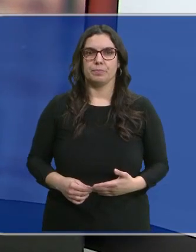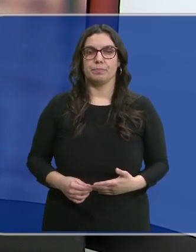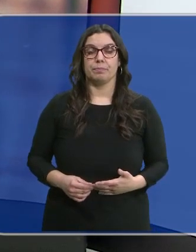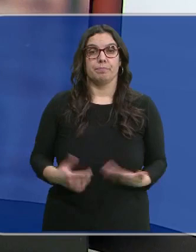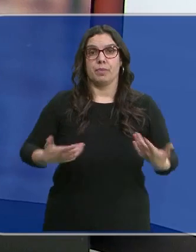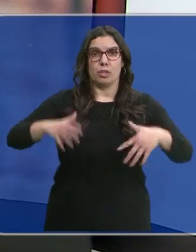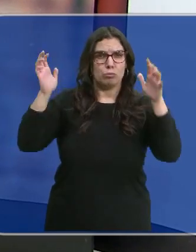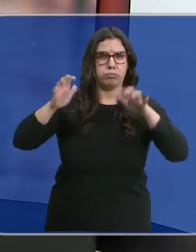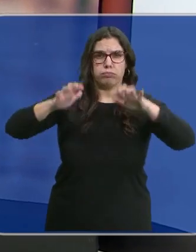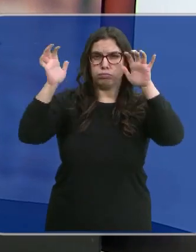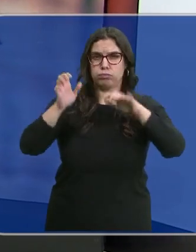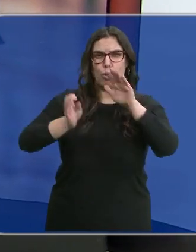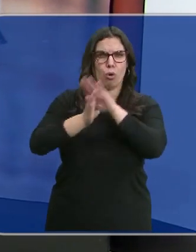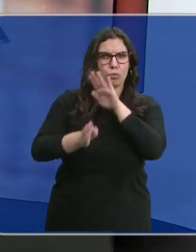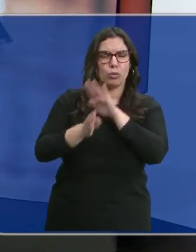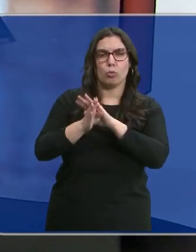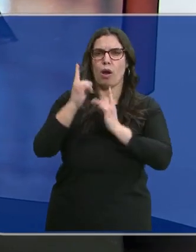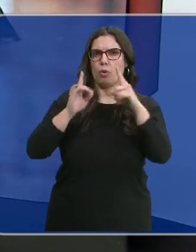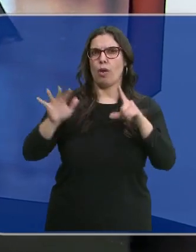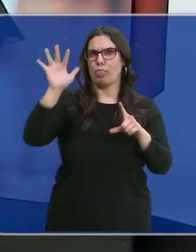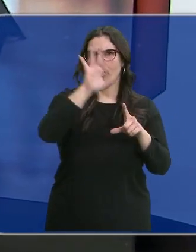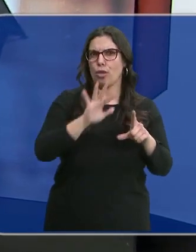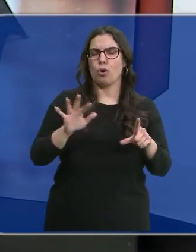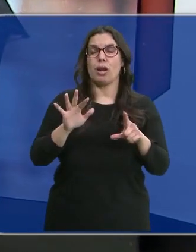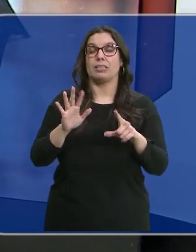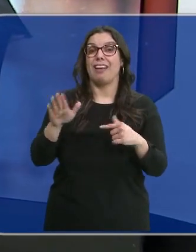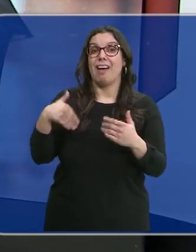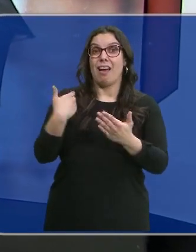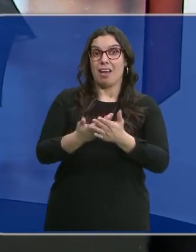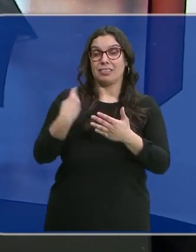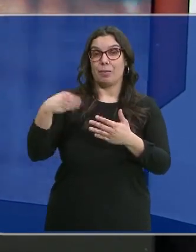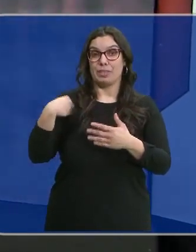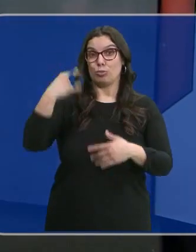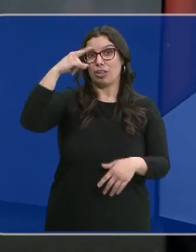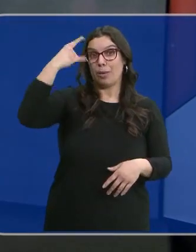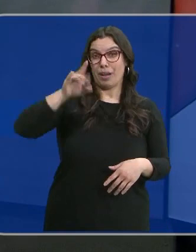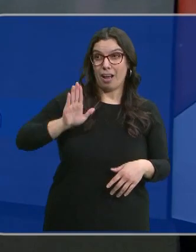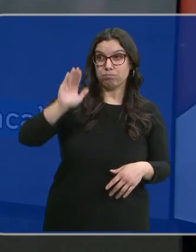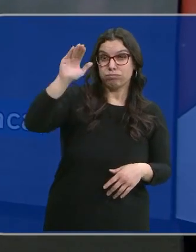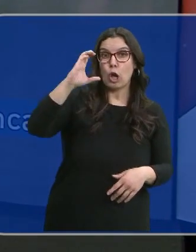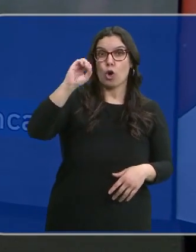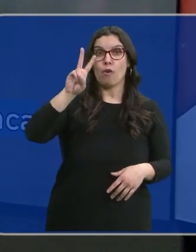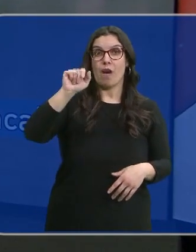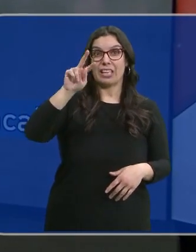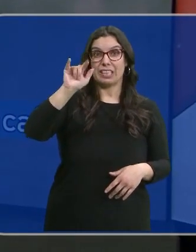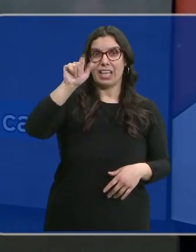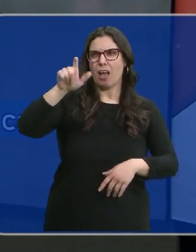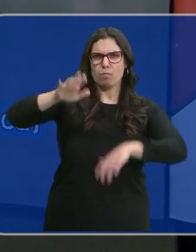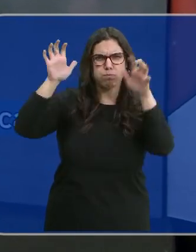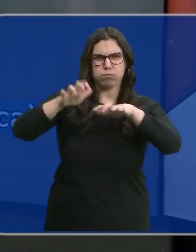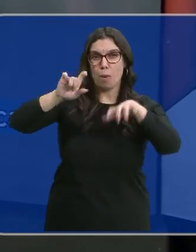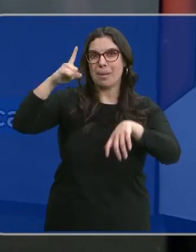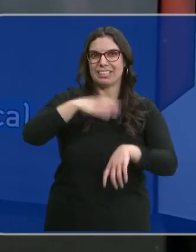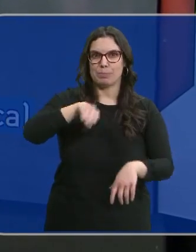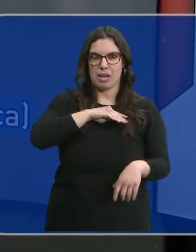Y es que no ha dejado de llover en las últimas horas en varios puntos de la comunidad. Es más, la Cobatilla en Salamanca es el lugar donde más agua ha caído de